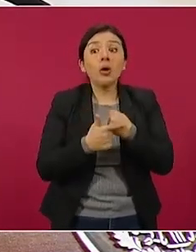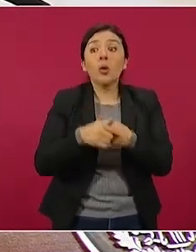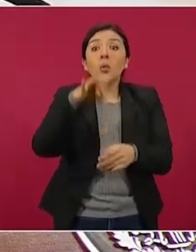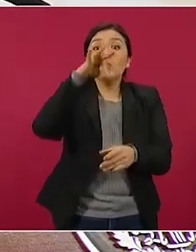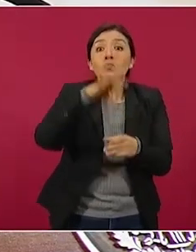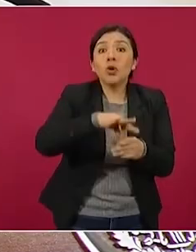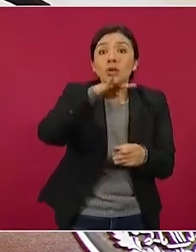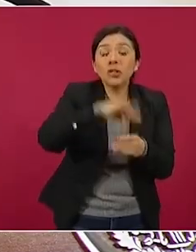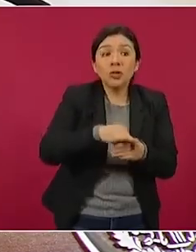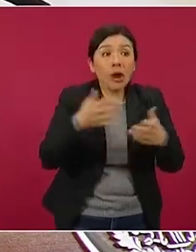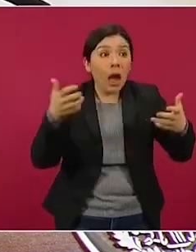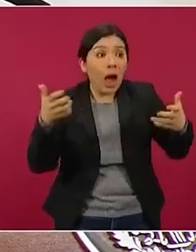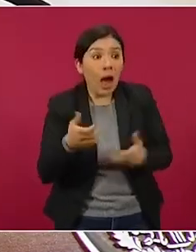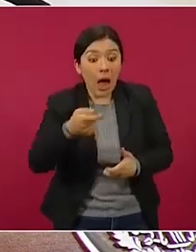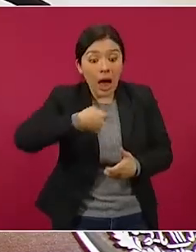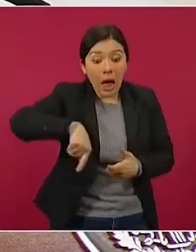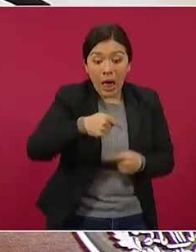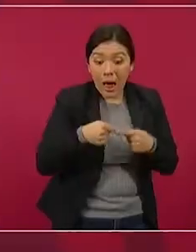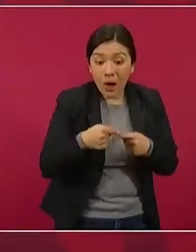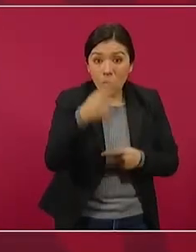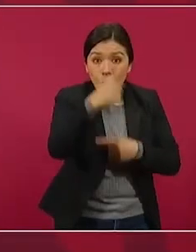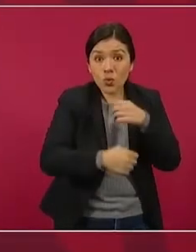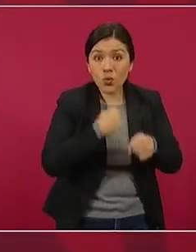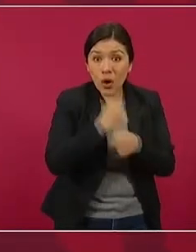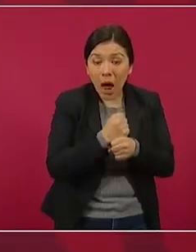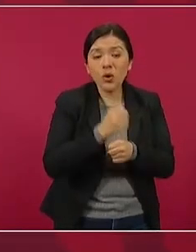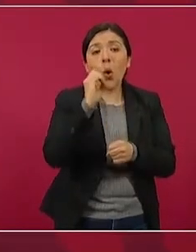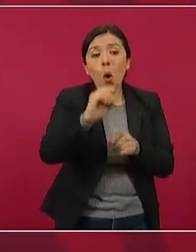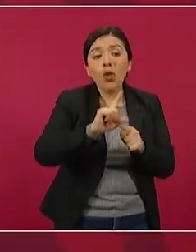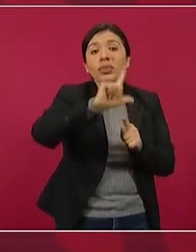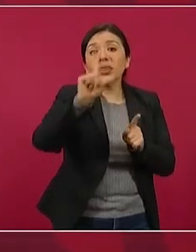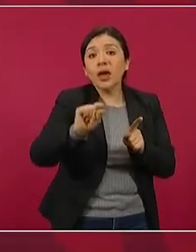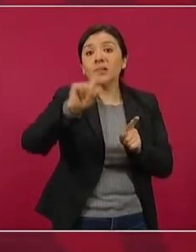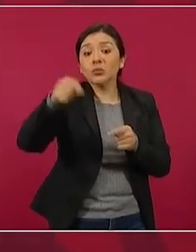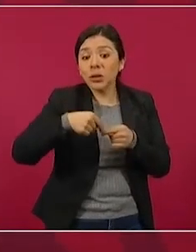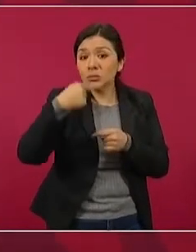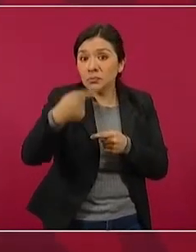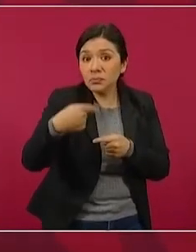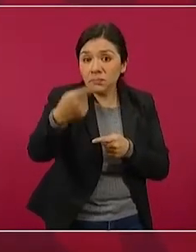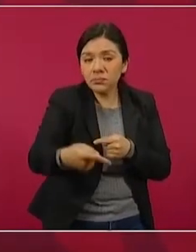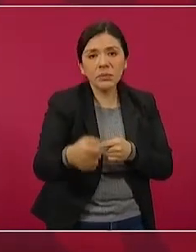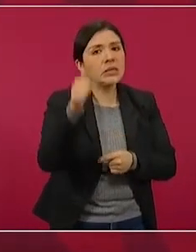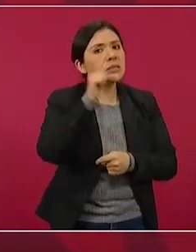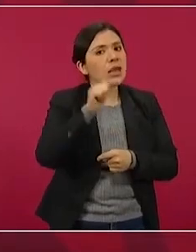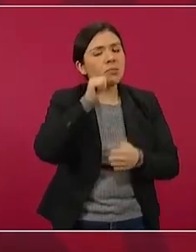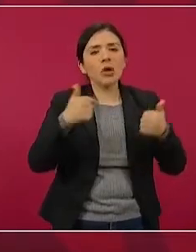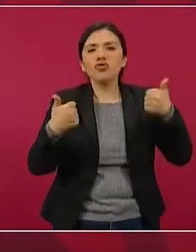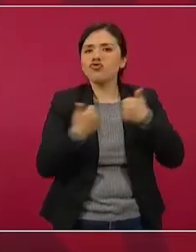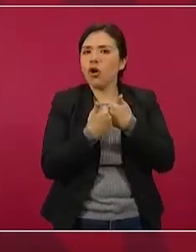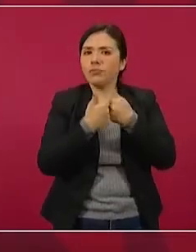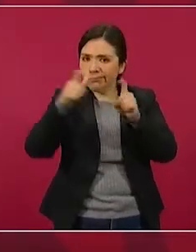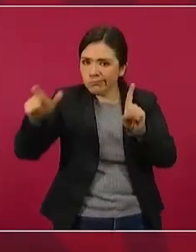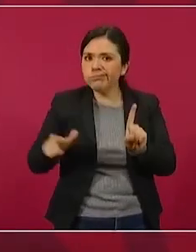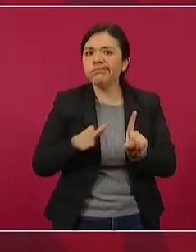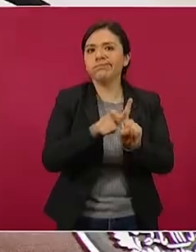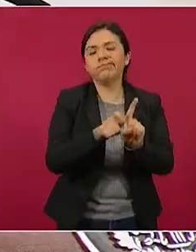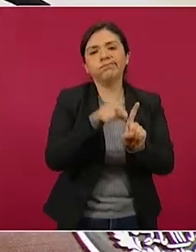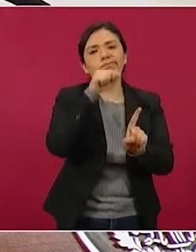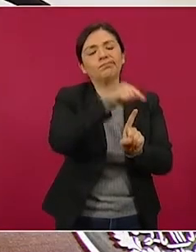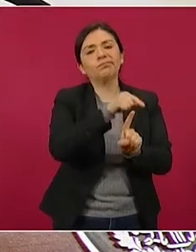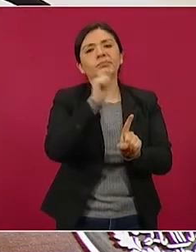que se realice este año y en lo sucesivo siempre tenga el acompañamiento de